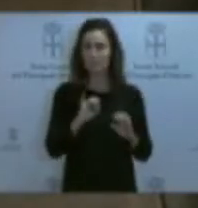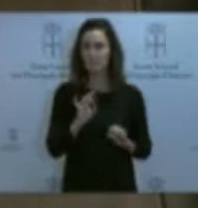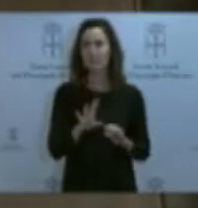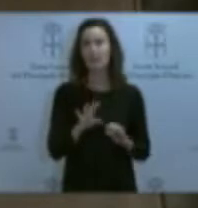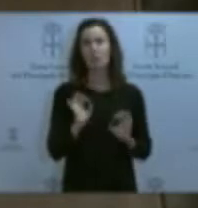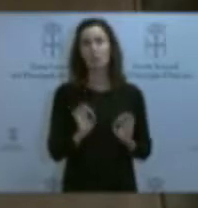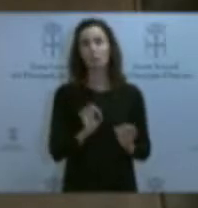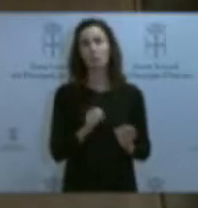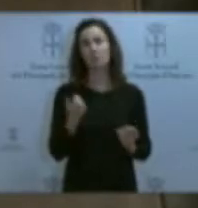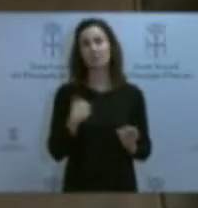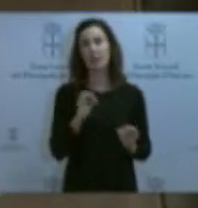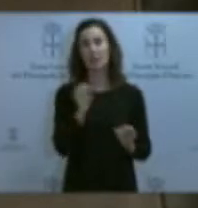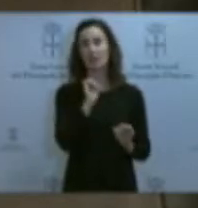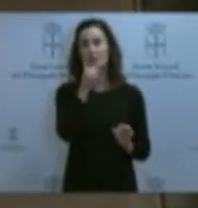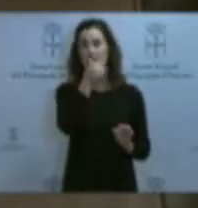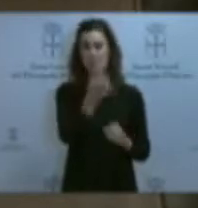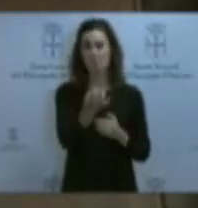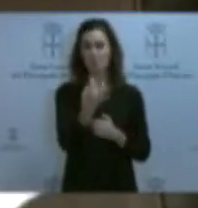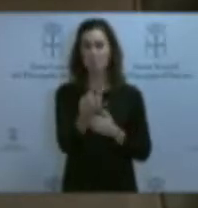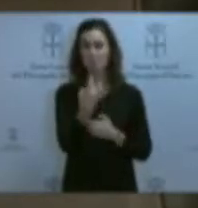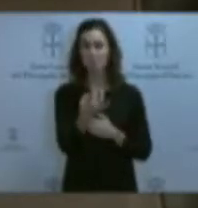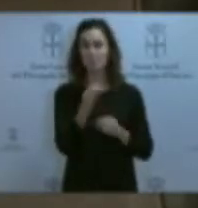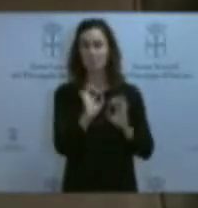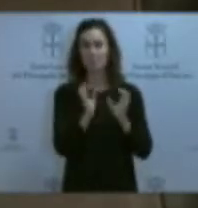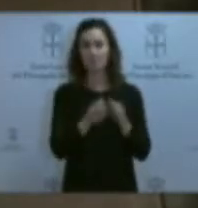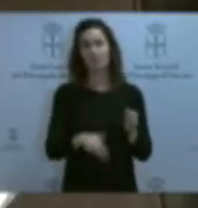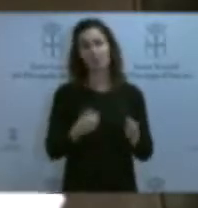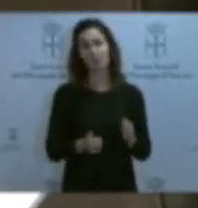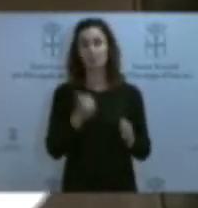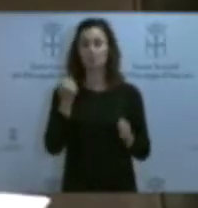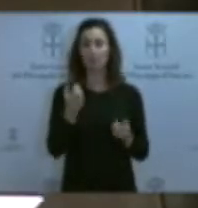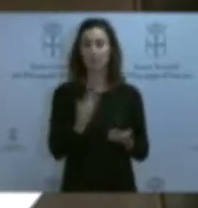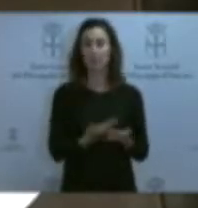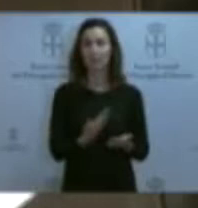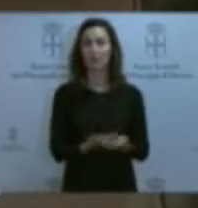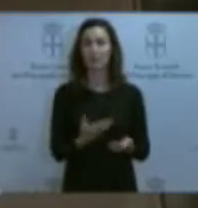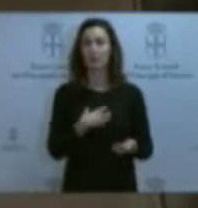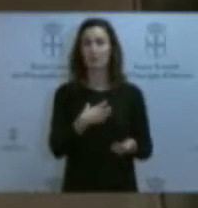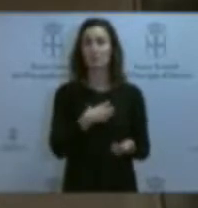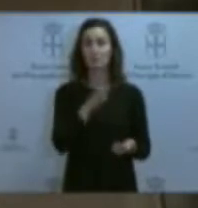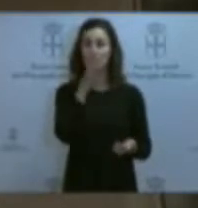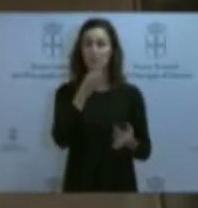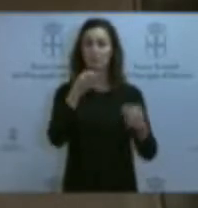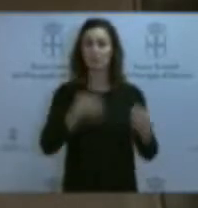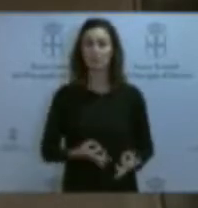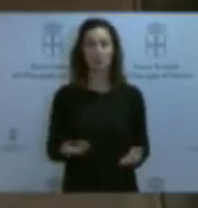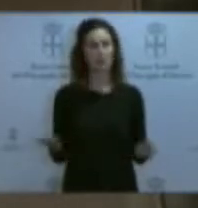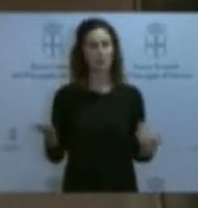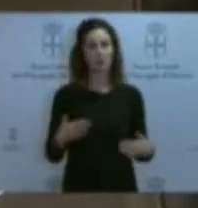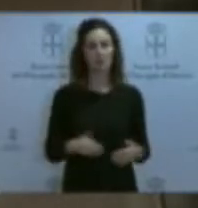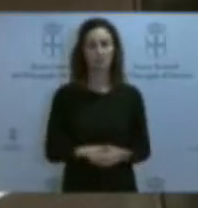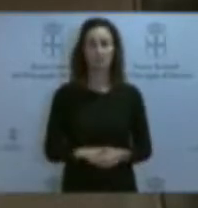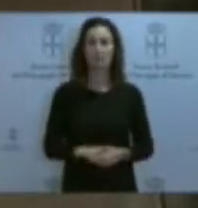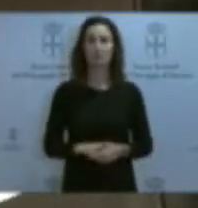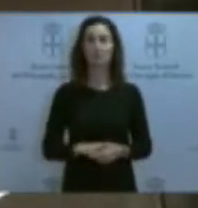-mails enviados de manera anónima a esta Junta General, da la casualidad de que no se pueden verificar por no existir copia de seguridad. ¿Sabe